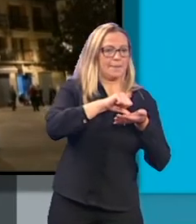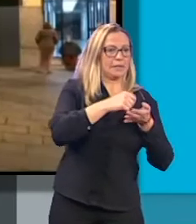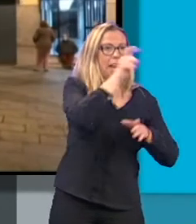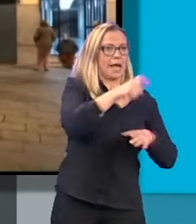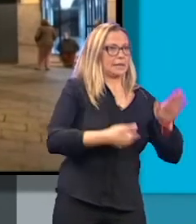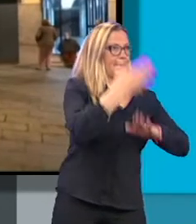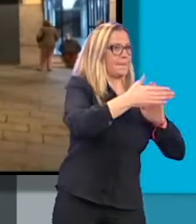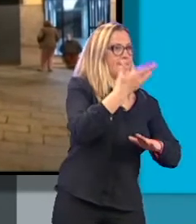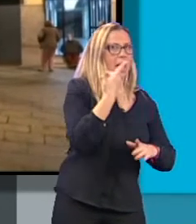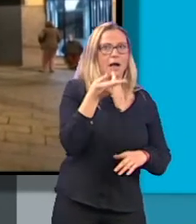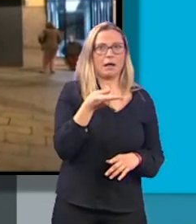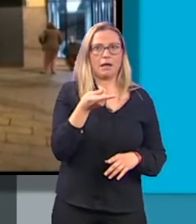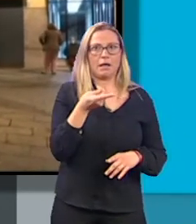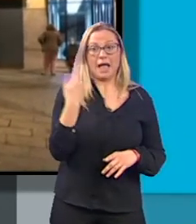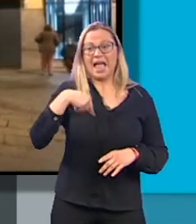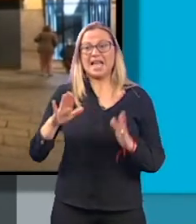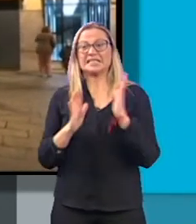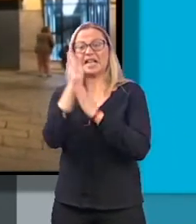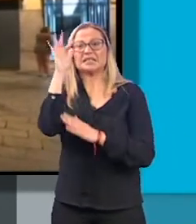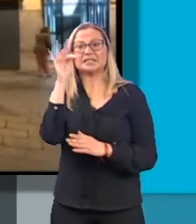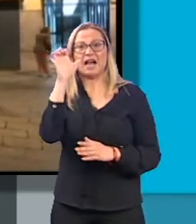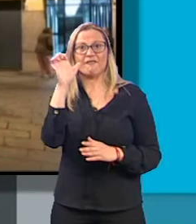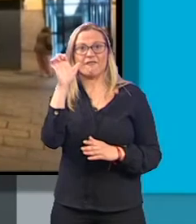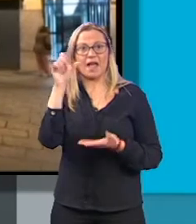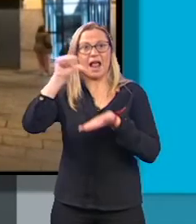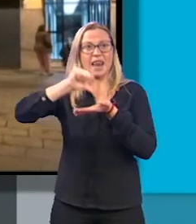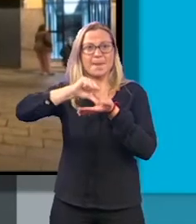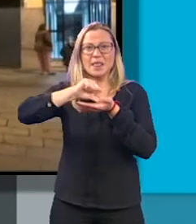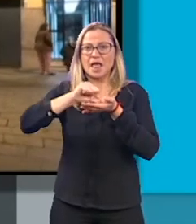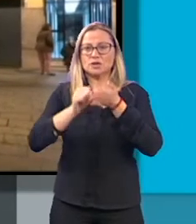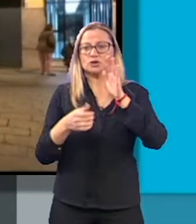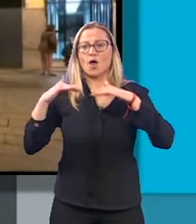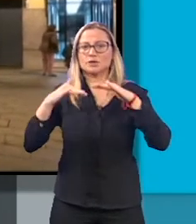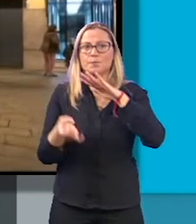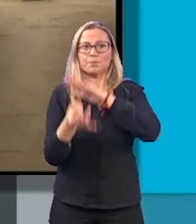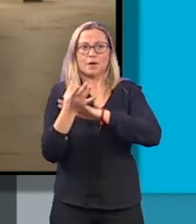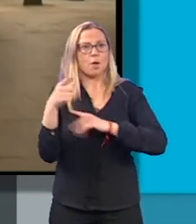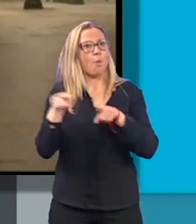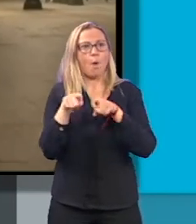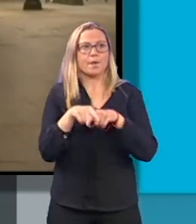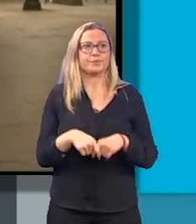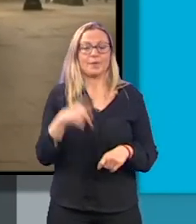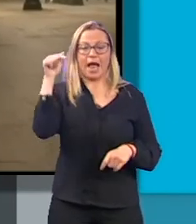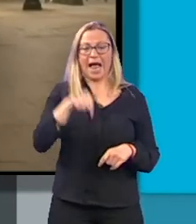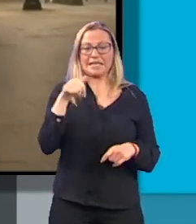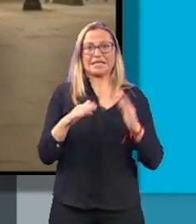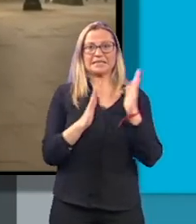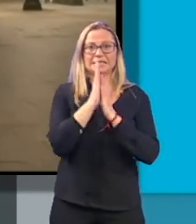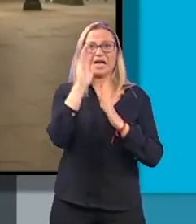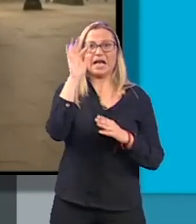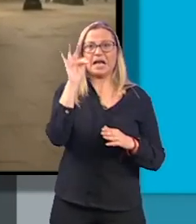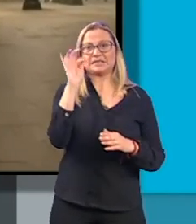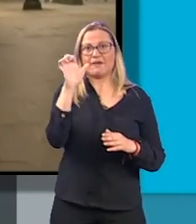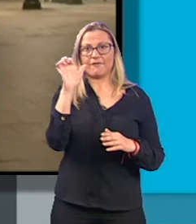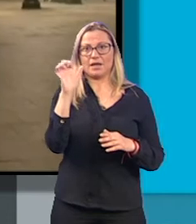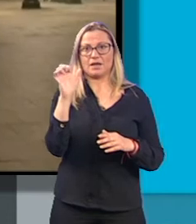gente a la calle en pleno toque de queda, en Santa Fe, epicentro de los terremotos, sucedió lo mismo. Y en Santa Fe, cuando pasan unos